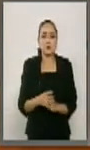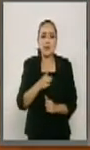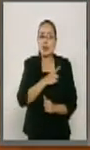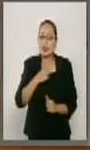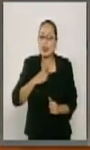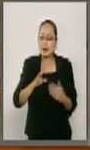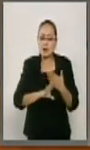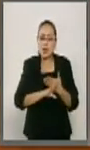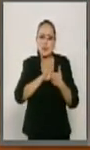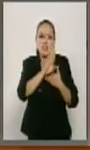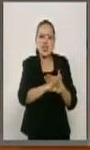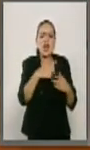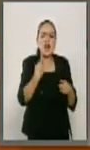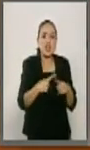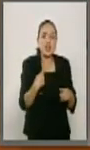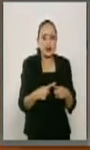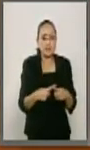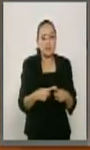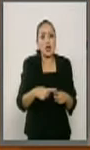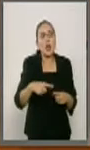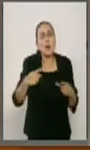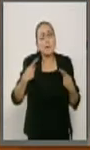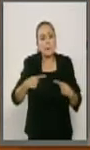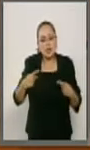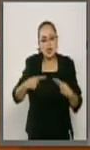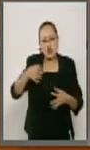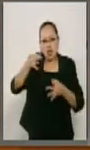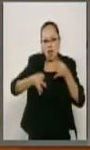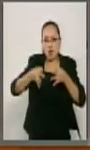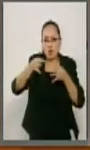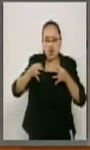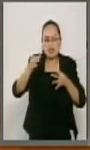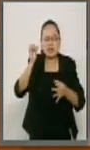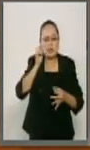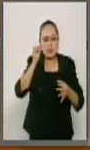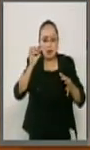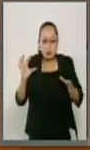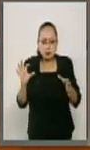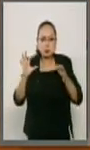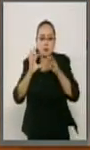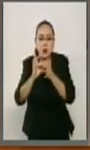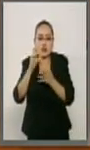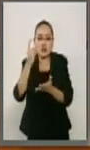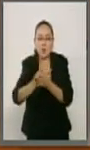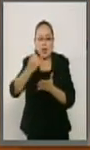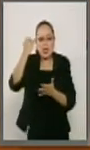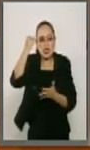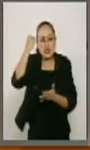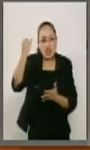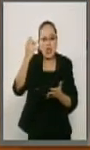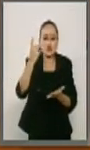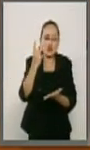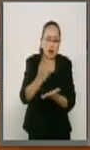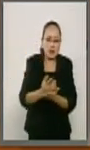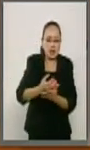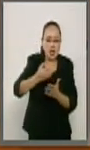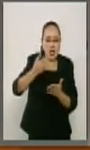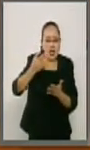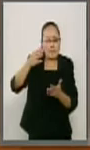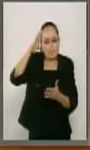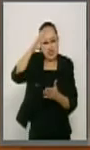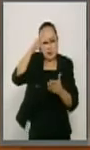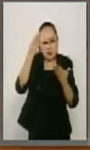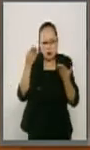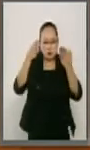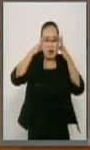al juez de criterio cerrado que se casa con una ideología, con una corriente de pensamiento o con